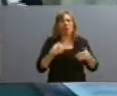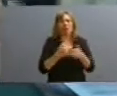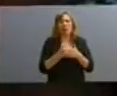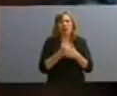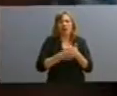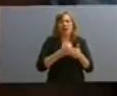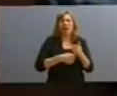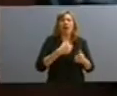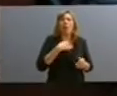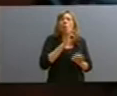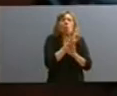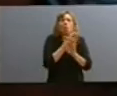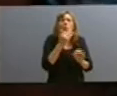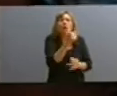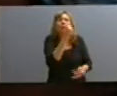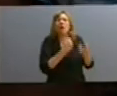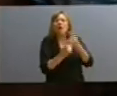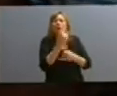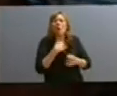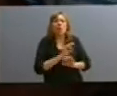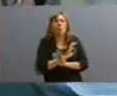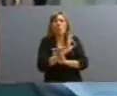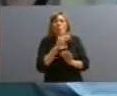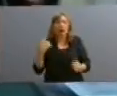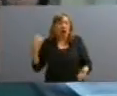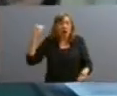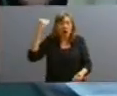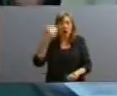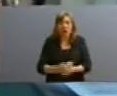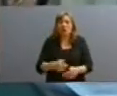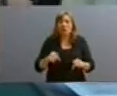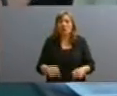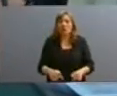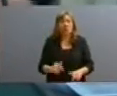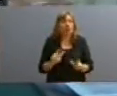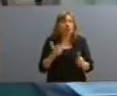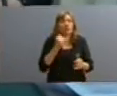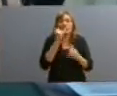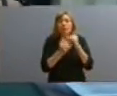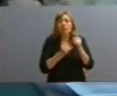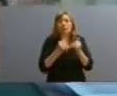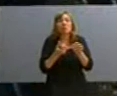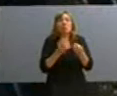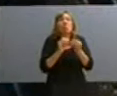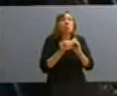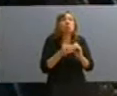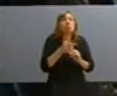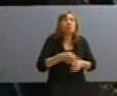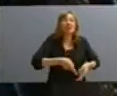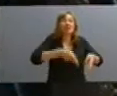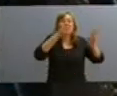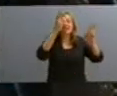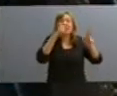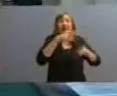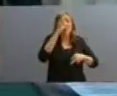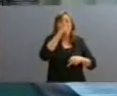tuvimos información, ni aún en el día de hoy, nadie tiene información de lo que pasó con la voladura